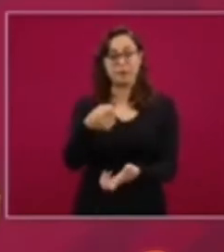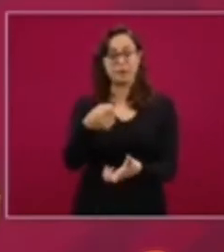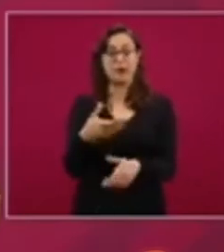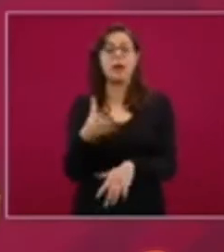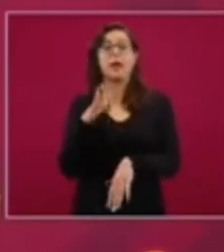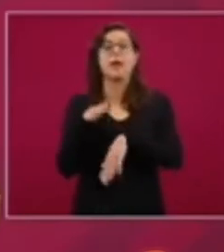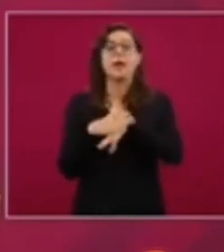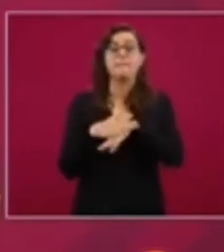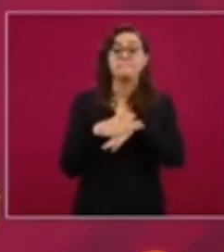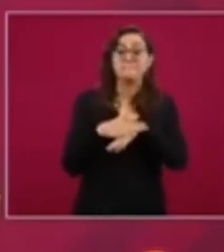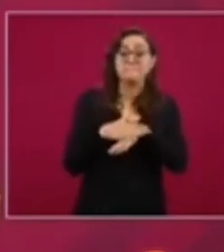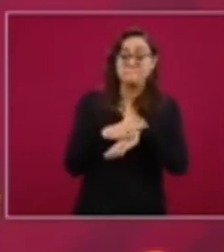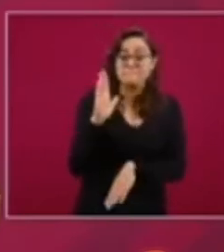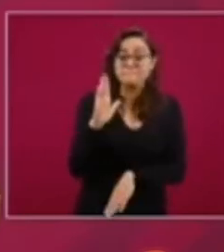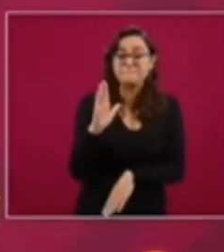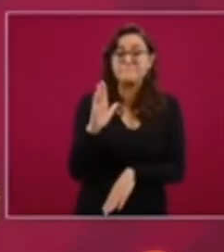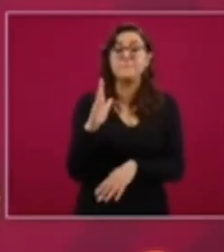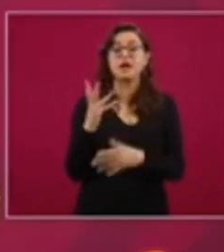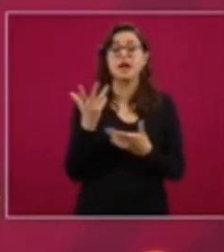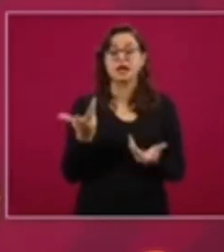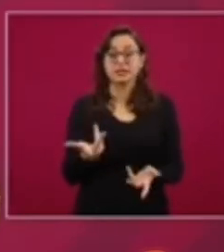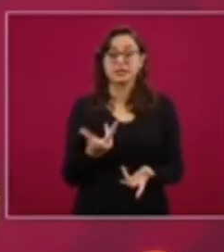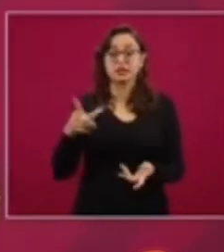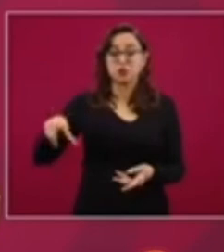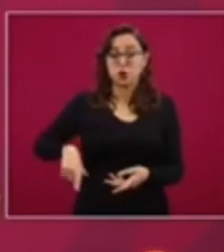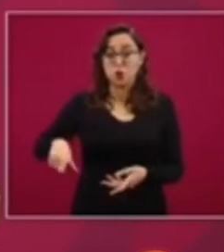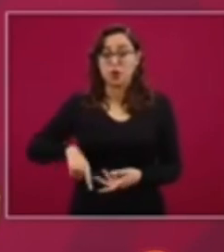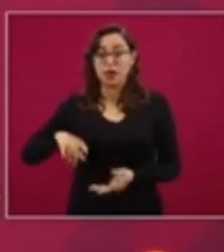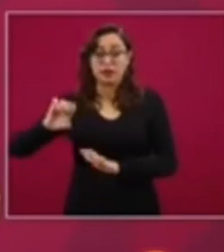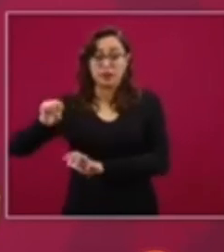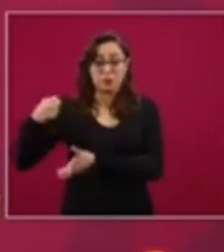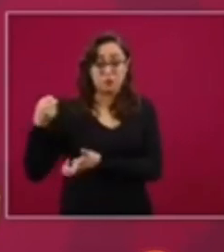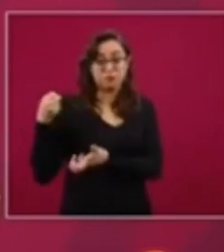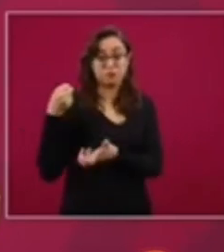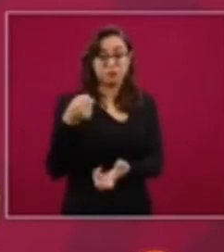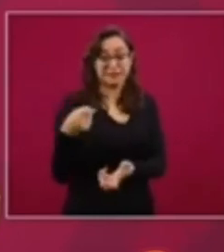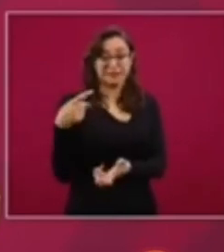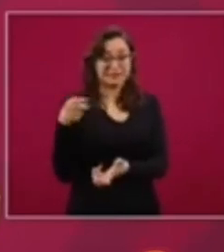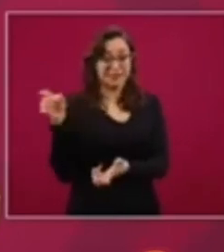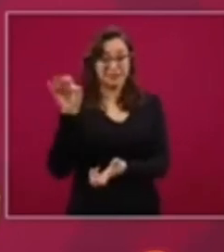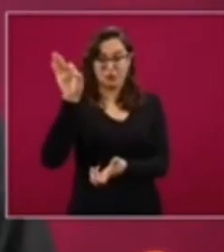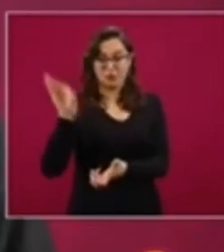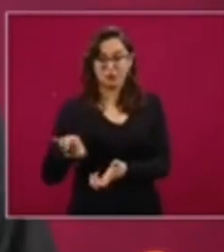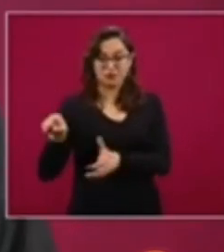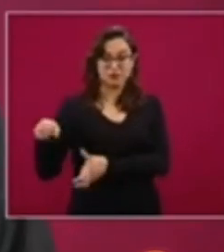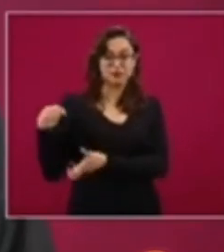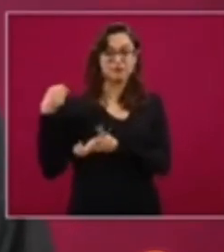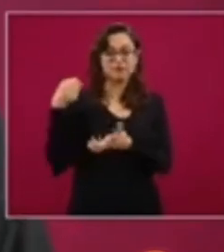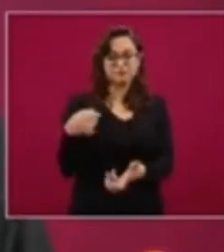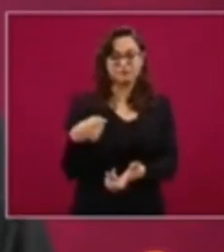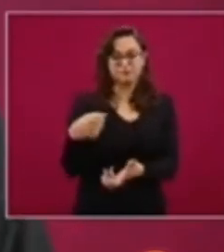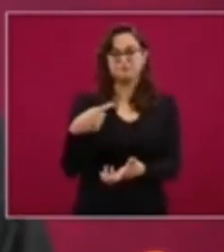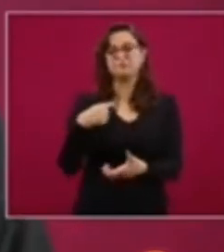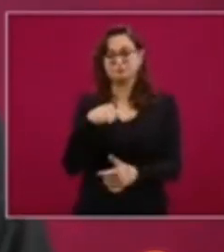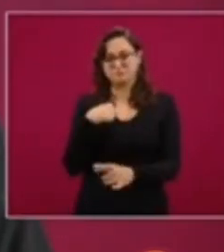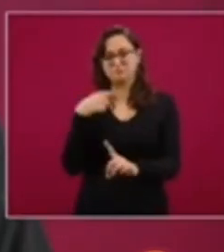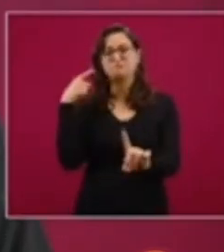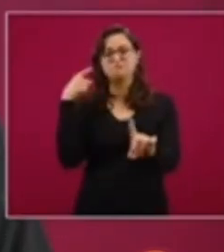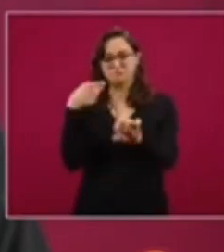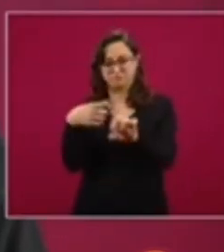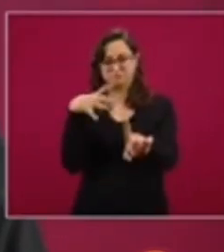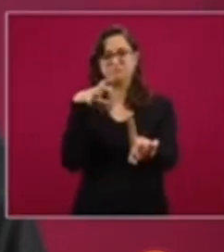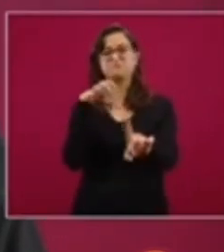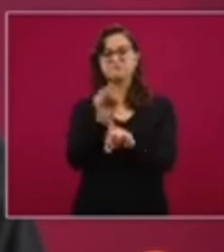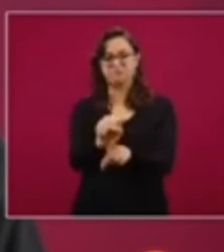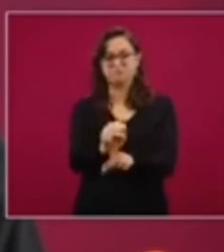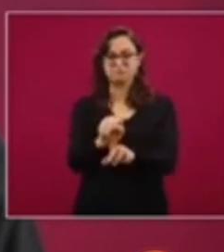inversiones que son financiadas 100% con recursos públicos, creo que estamos intentando alcanzar la